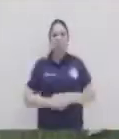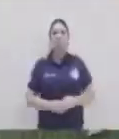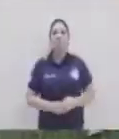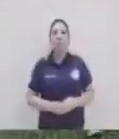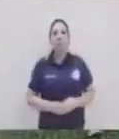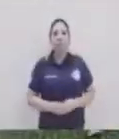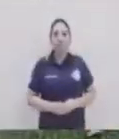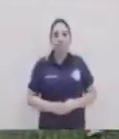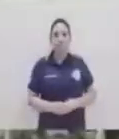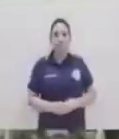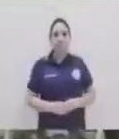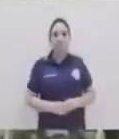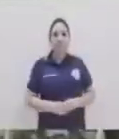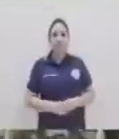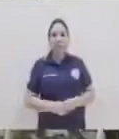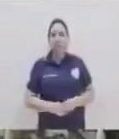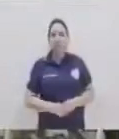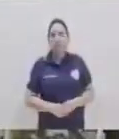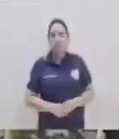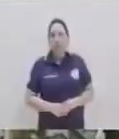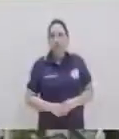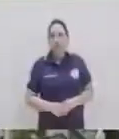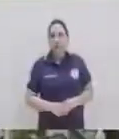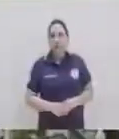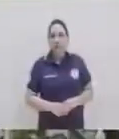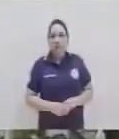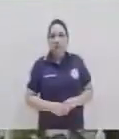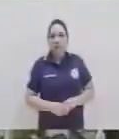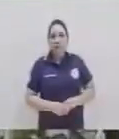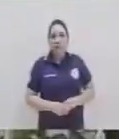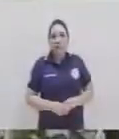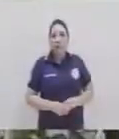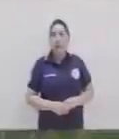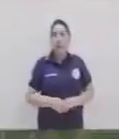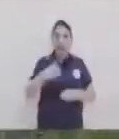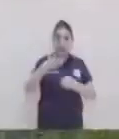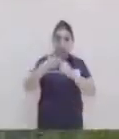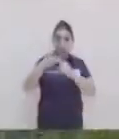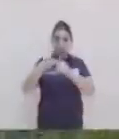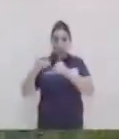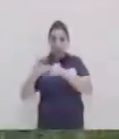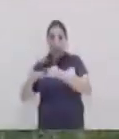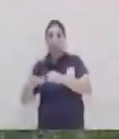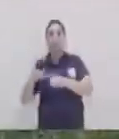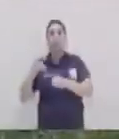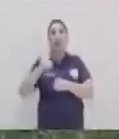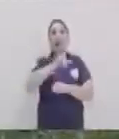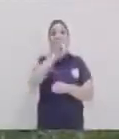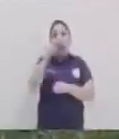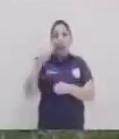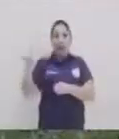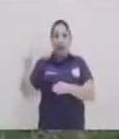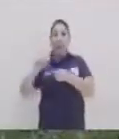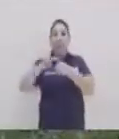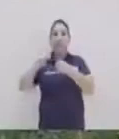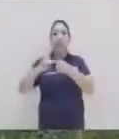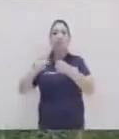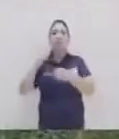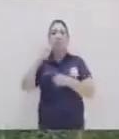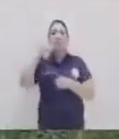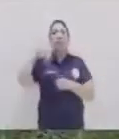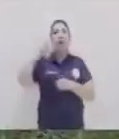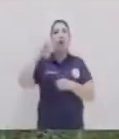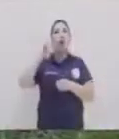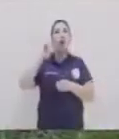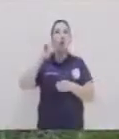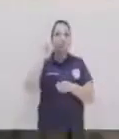el departamento de Jalapa en el municipio de